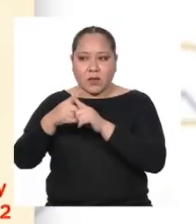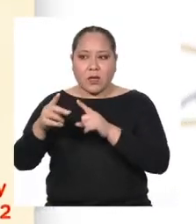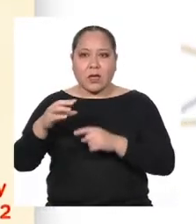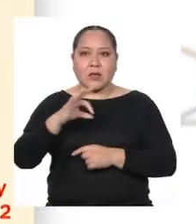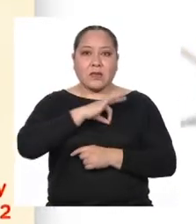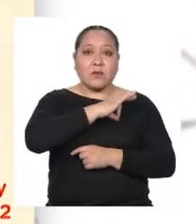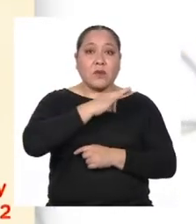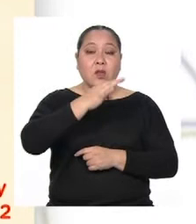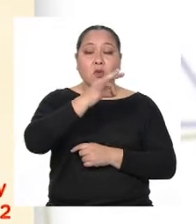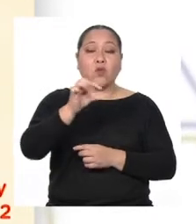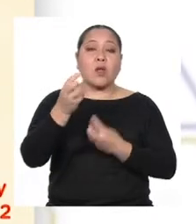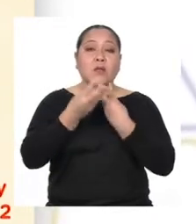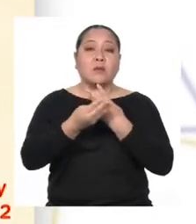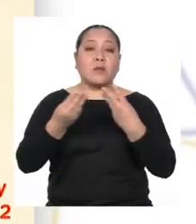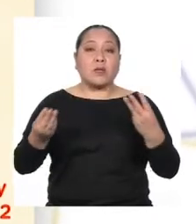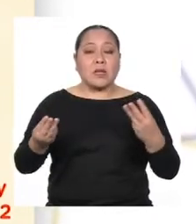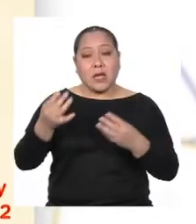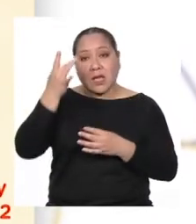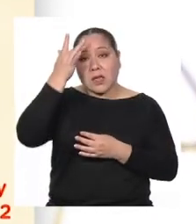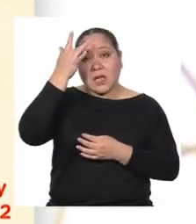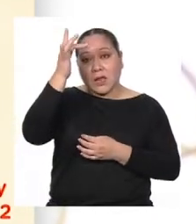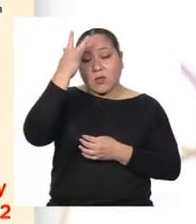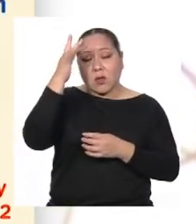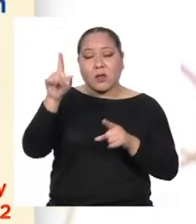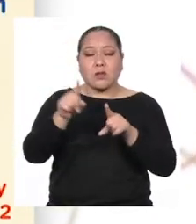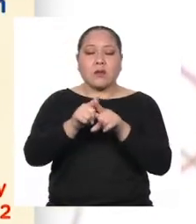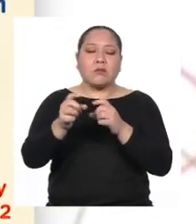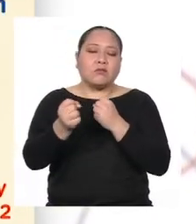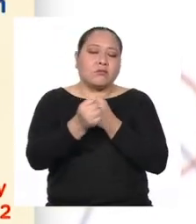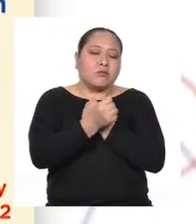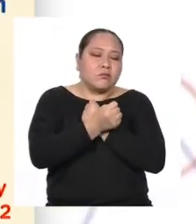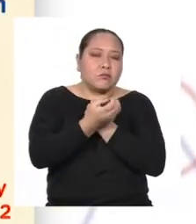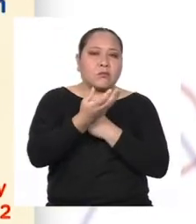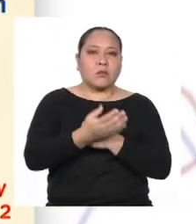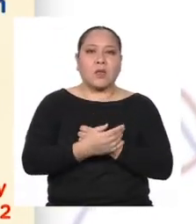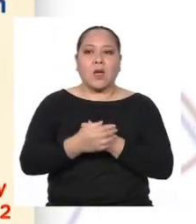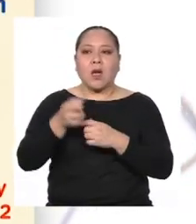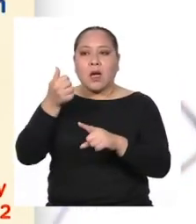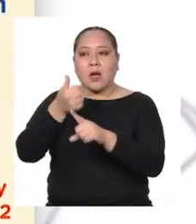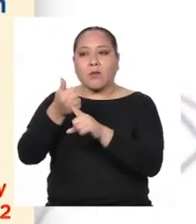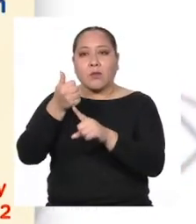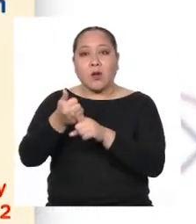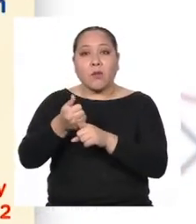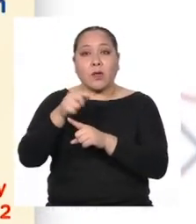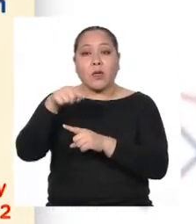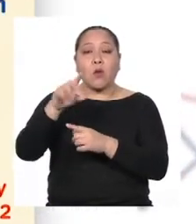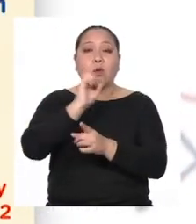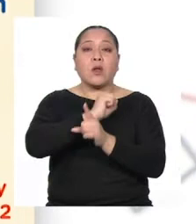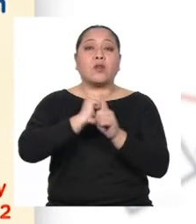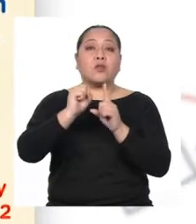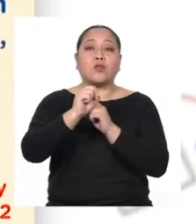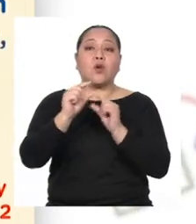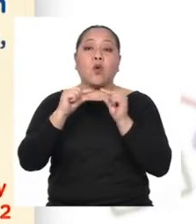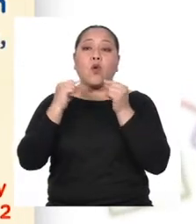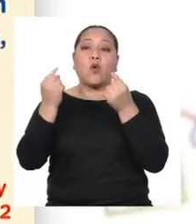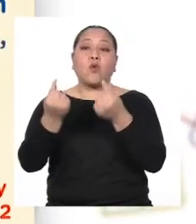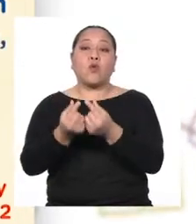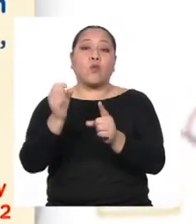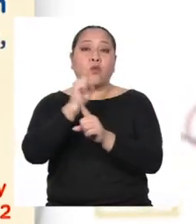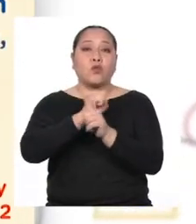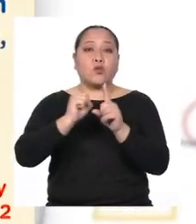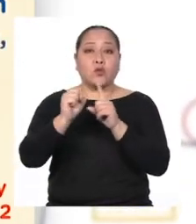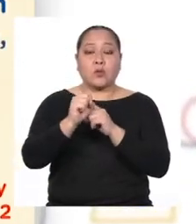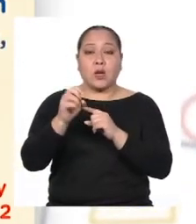y materiales Intelectuales y afectivos Que caracterizan a una sociedad o a un grupo social